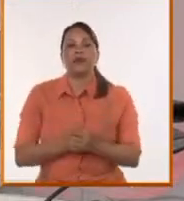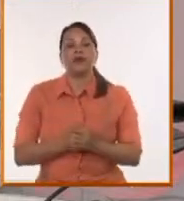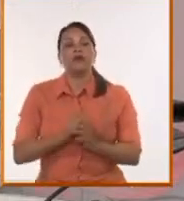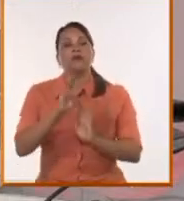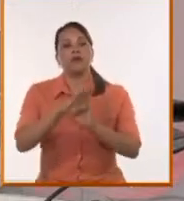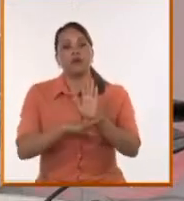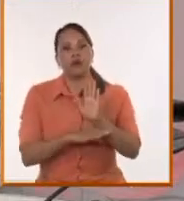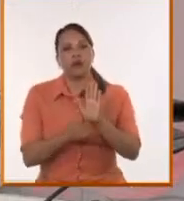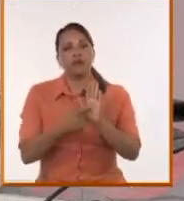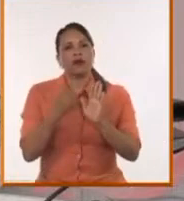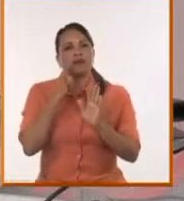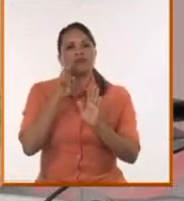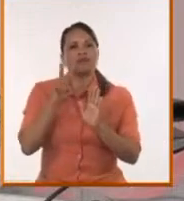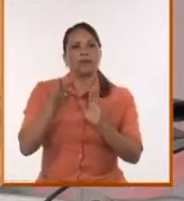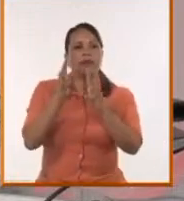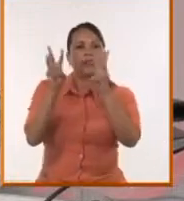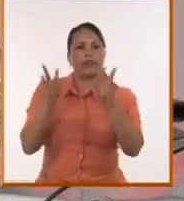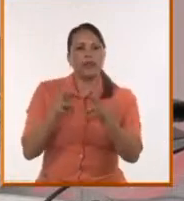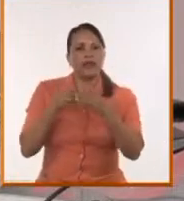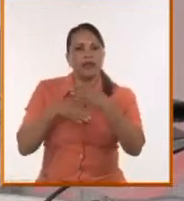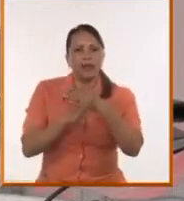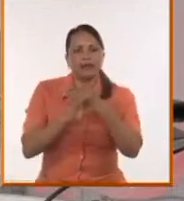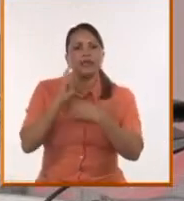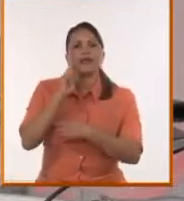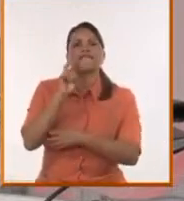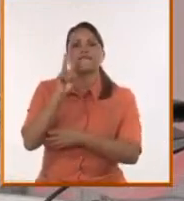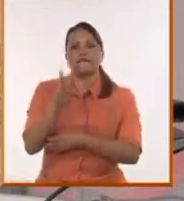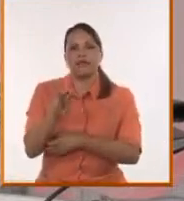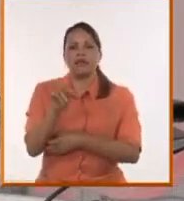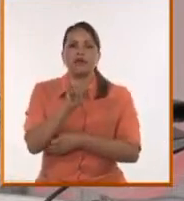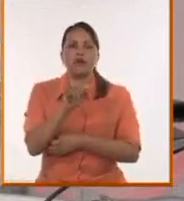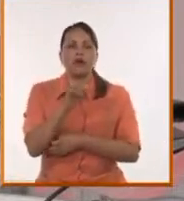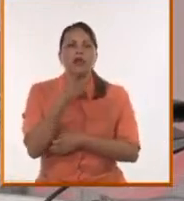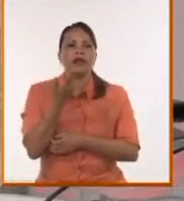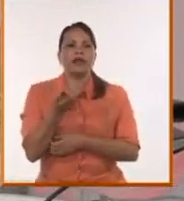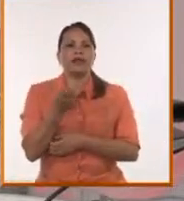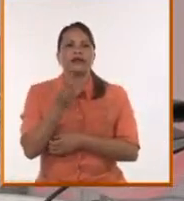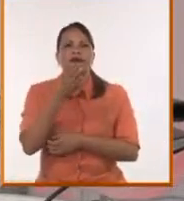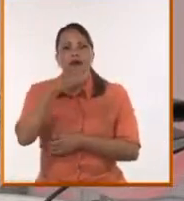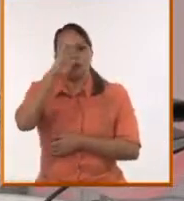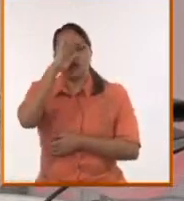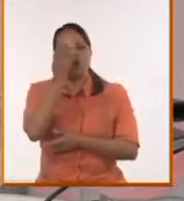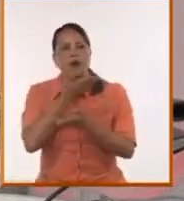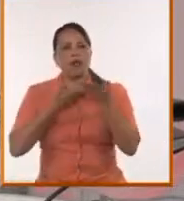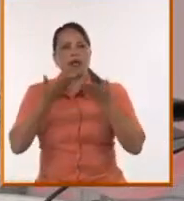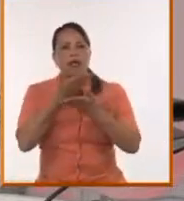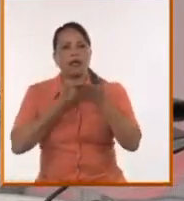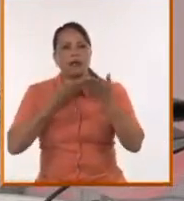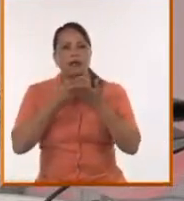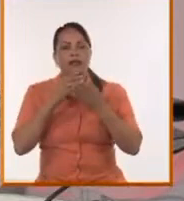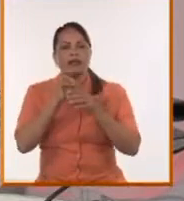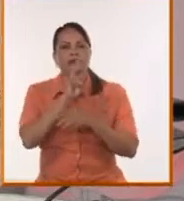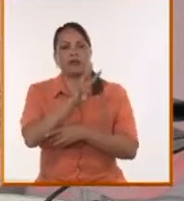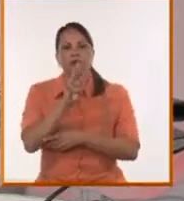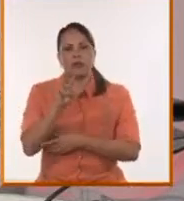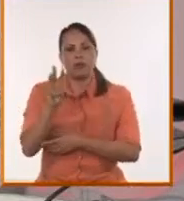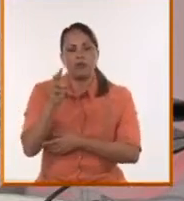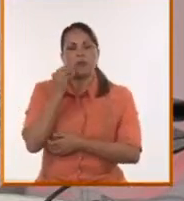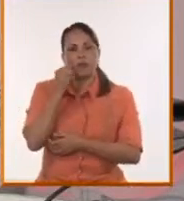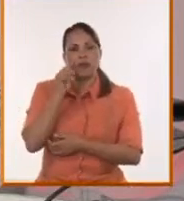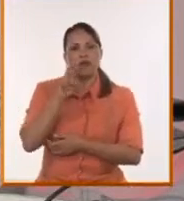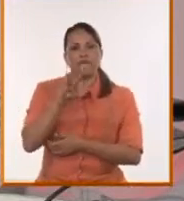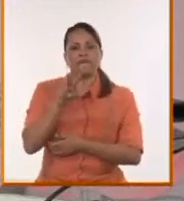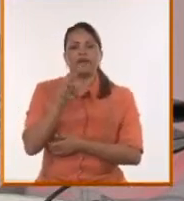en las redes de la presidencia, también lo puede ver en nuestro sitio web cubadebate, y está disponible en las redes sociales de